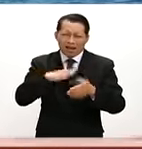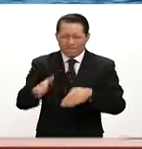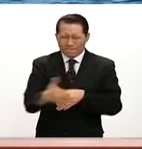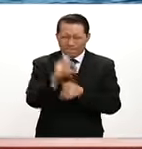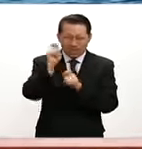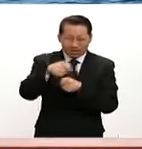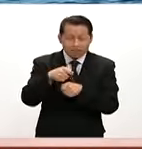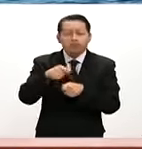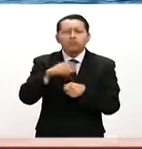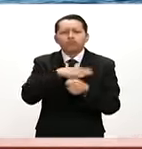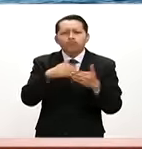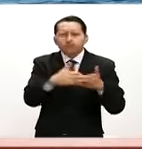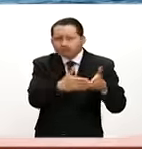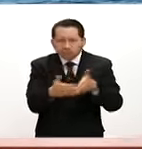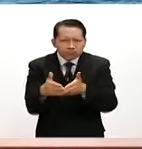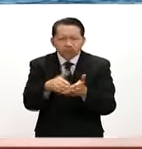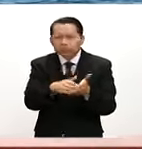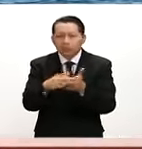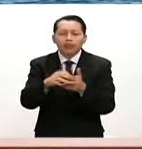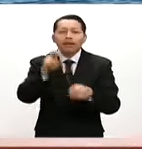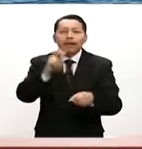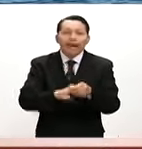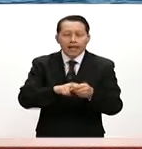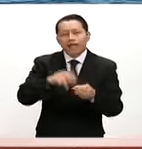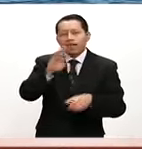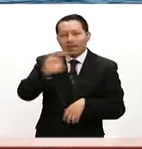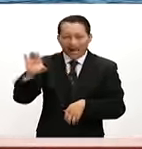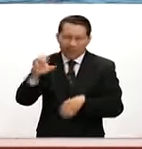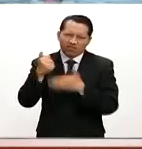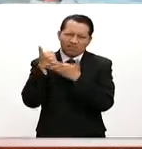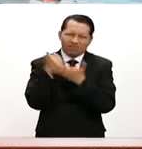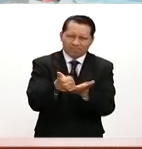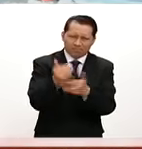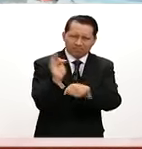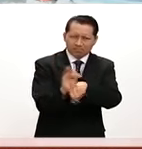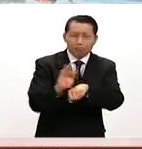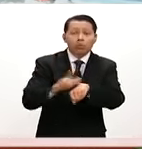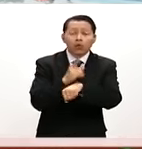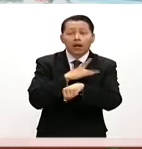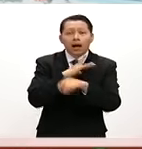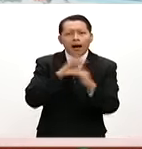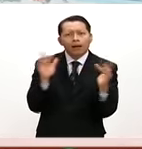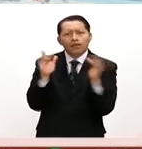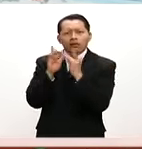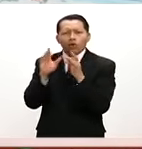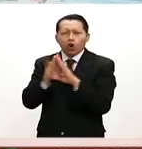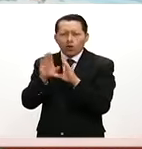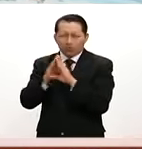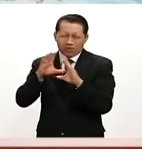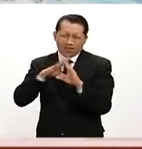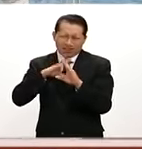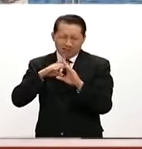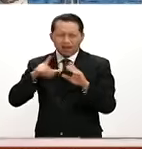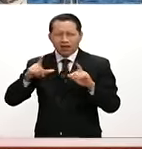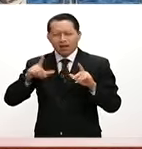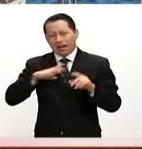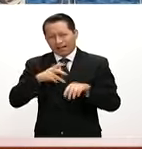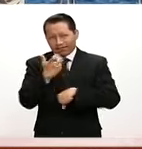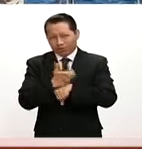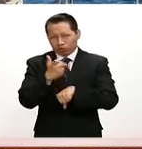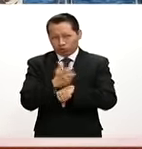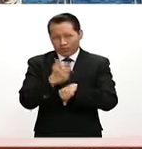la deriva frente a las Islas Coronado en Baja California. Esto en atención a un llamado por parte de la Guardia Costera de Estados Unidos.